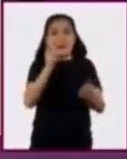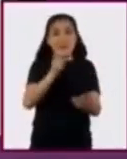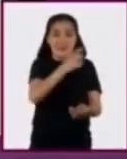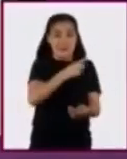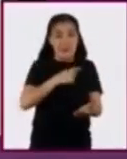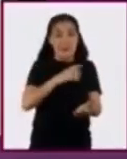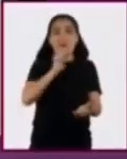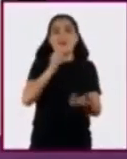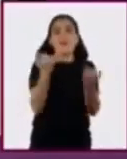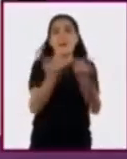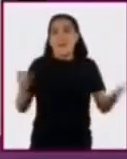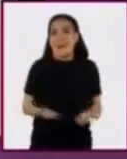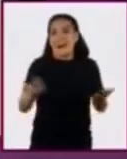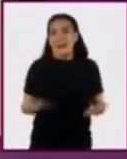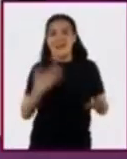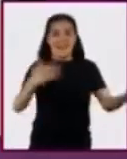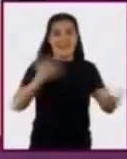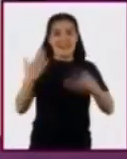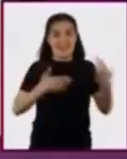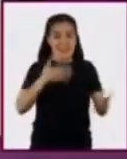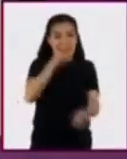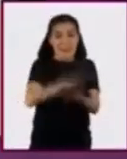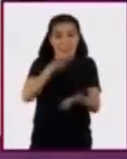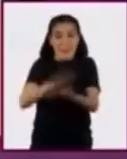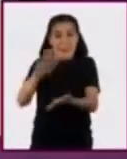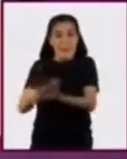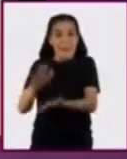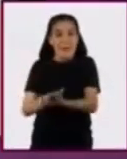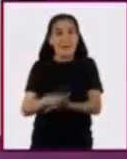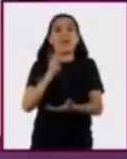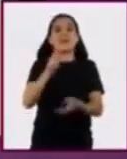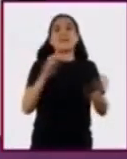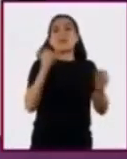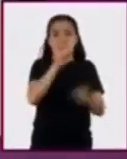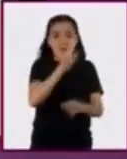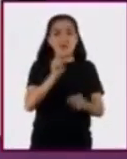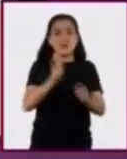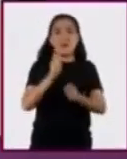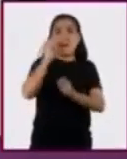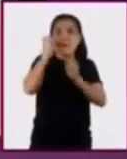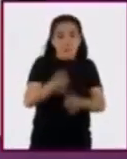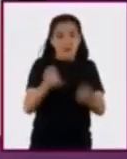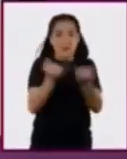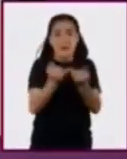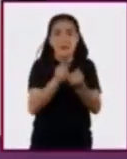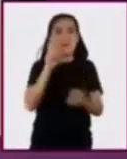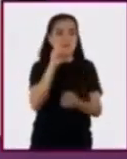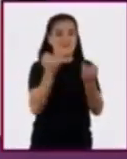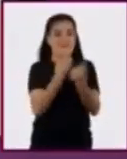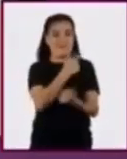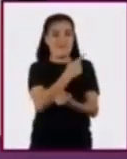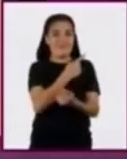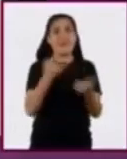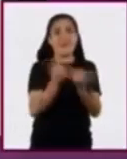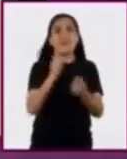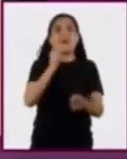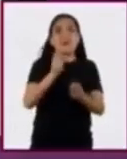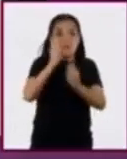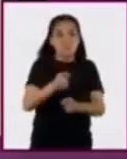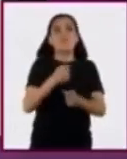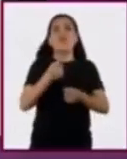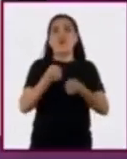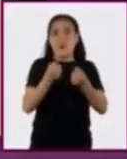modo de baile con alegría o dando golpes o varas de pie de gallo que es un material resistente.